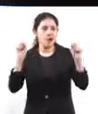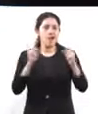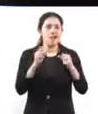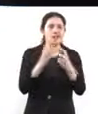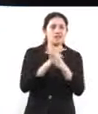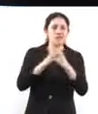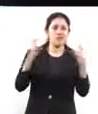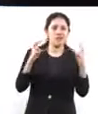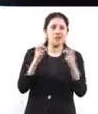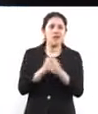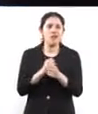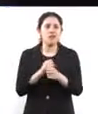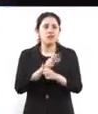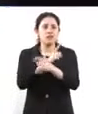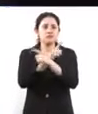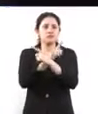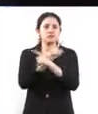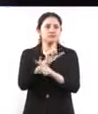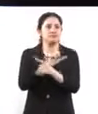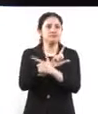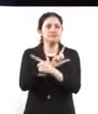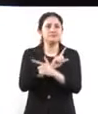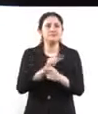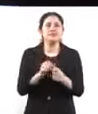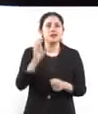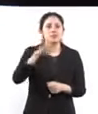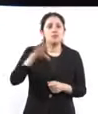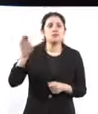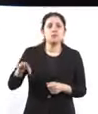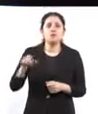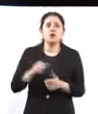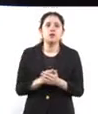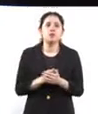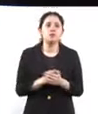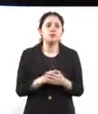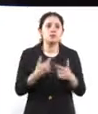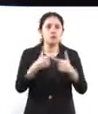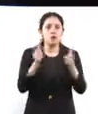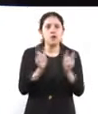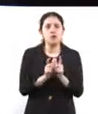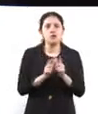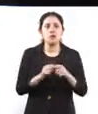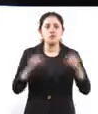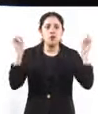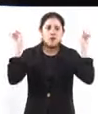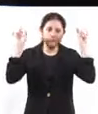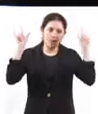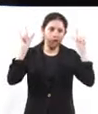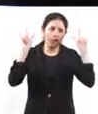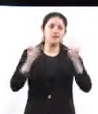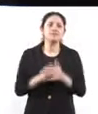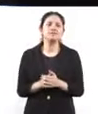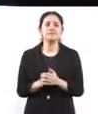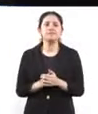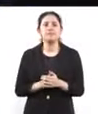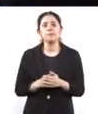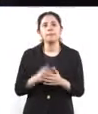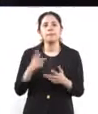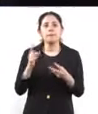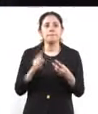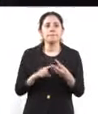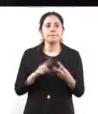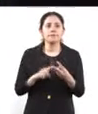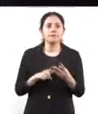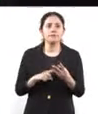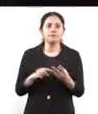Capital, van a venir Guns N' Roses, Iron Maiden, muy metálico el asunto, Juan Manuel Serrat, que va a también